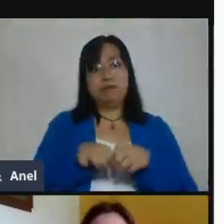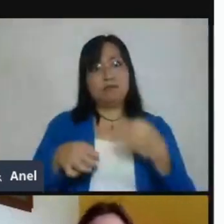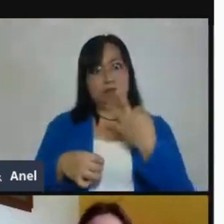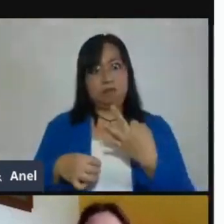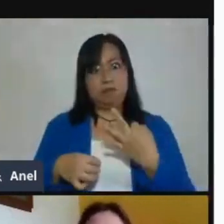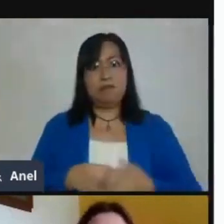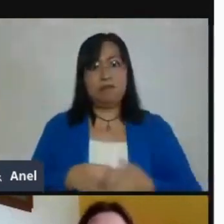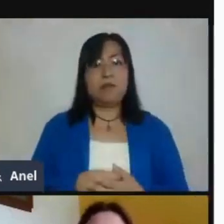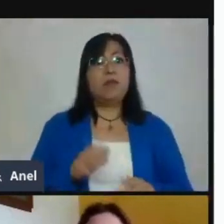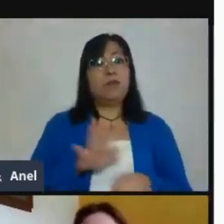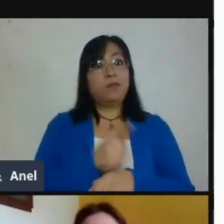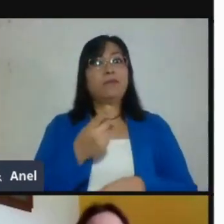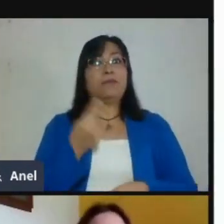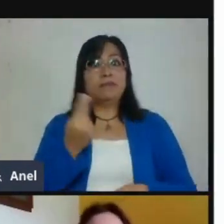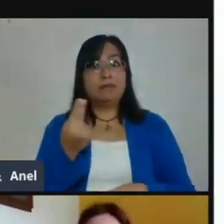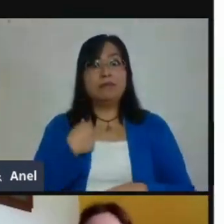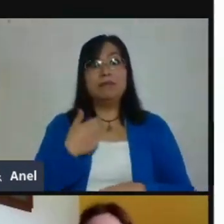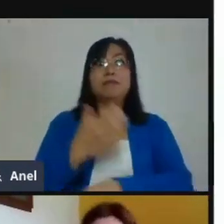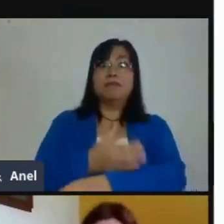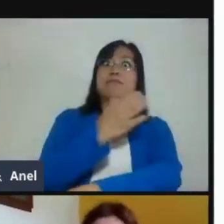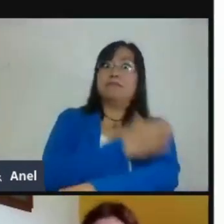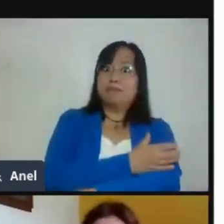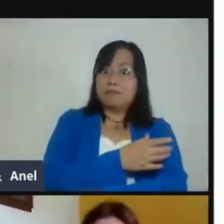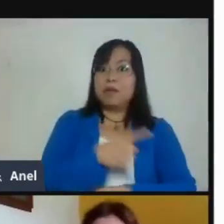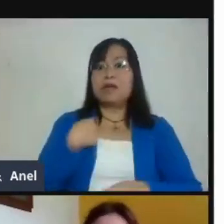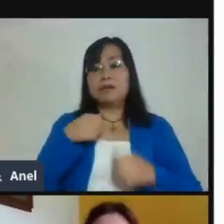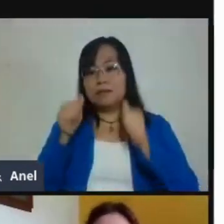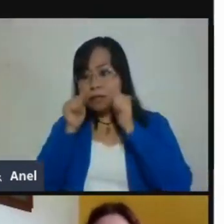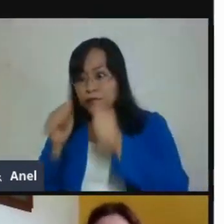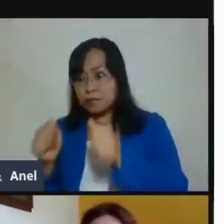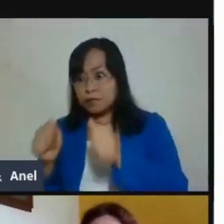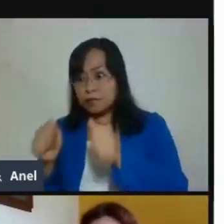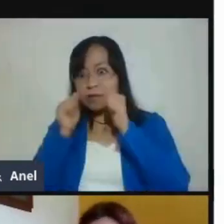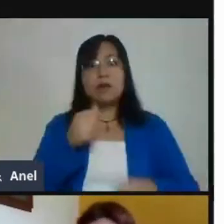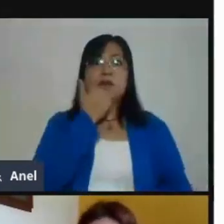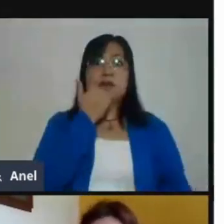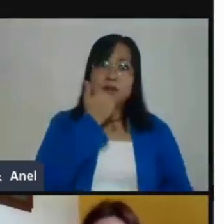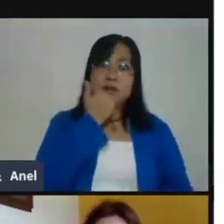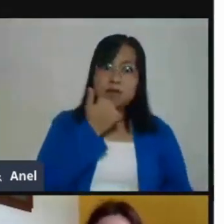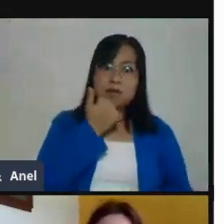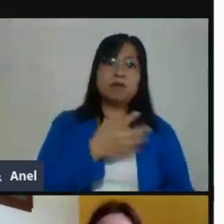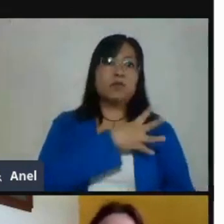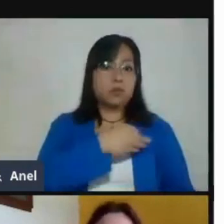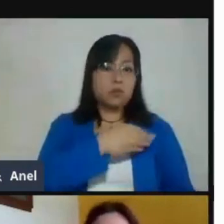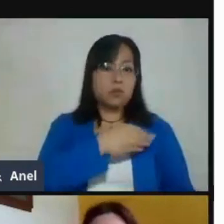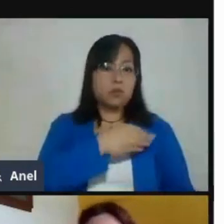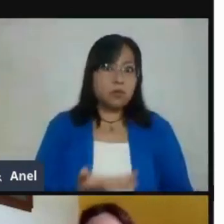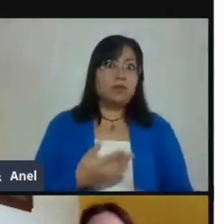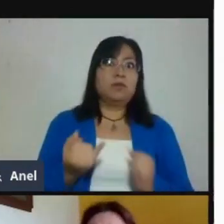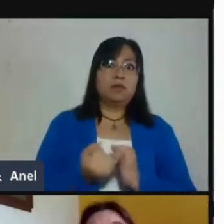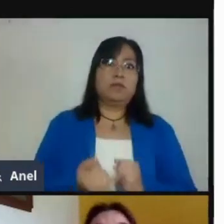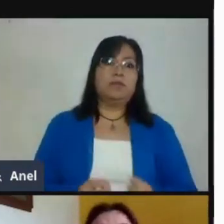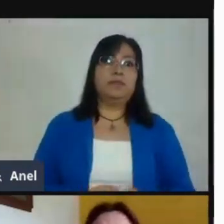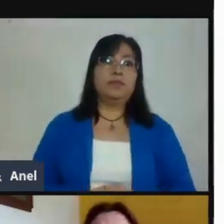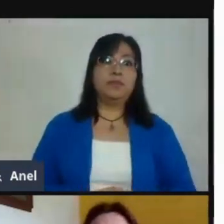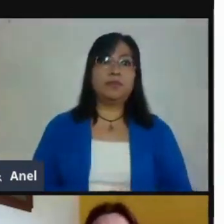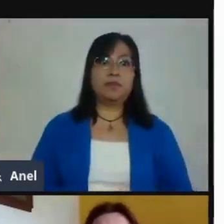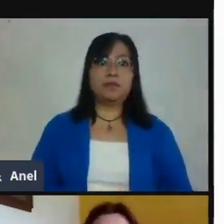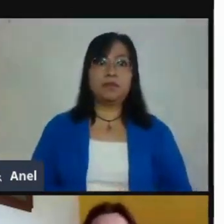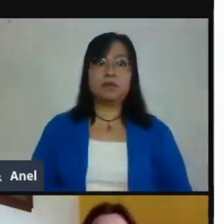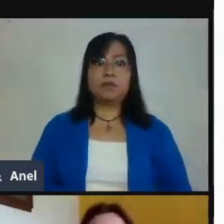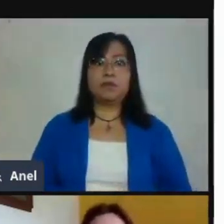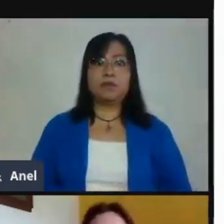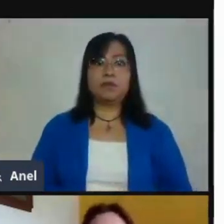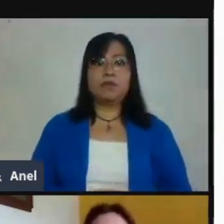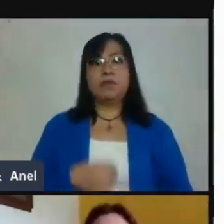acompañar e involucrarse de una manera más estrecha al aprendizaje de sus hijos. Entonces, pues, hoy los